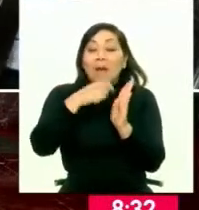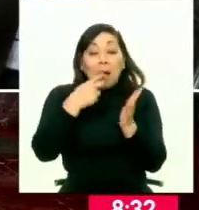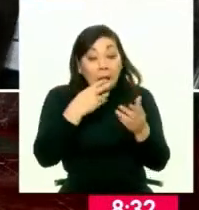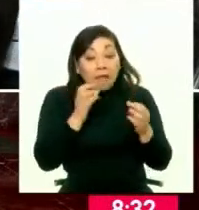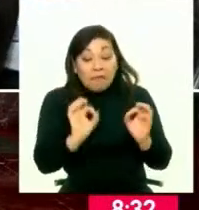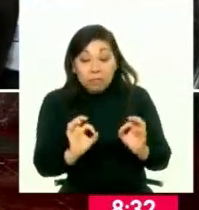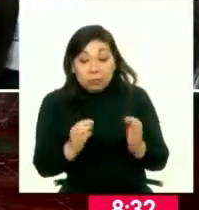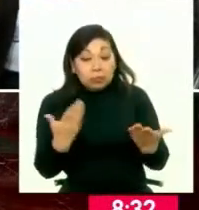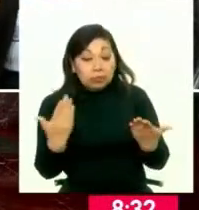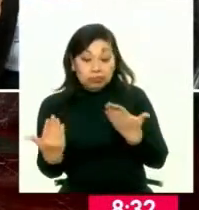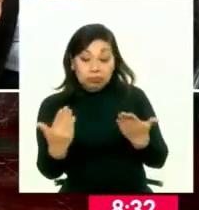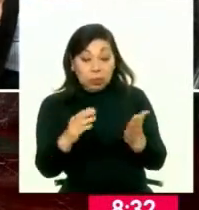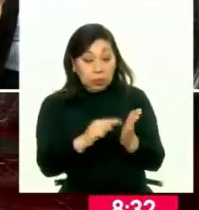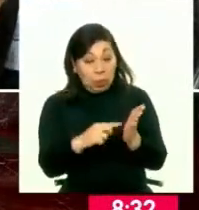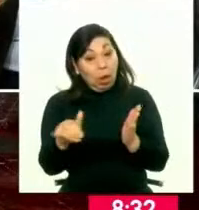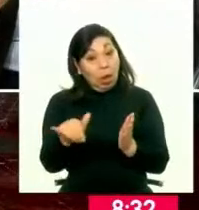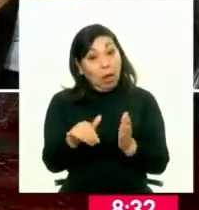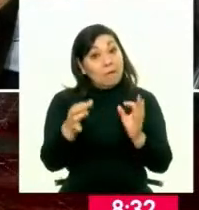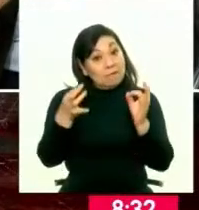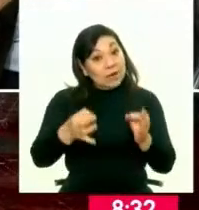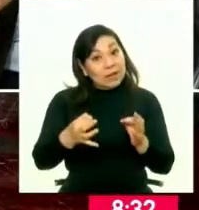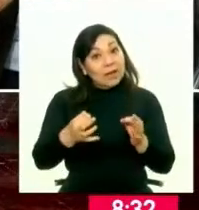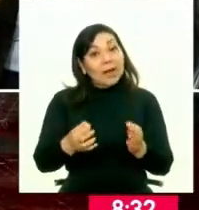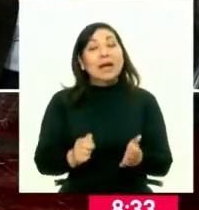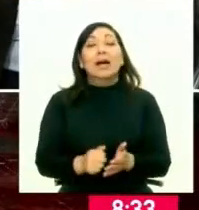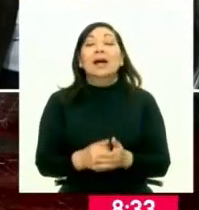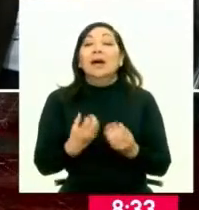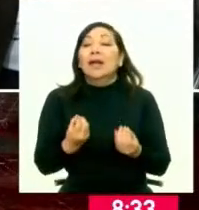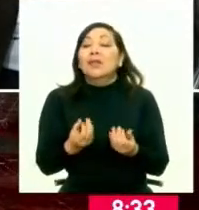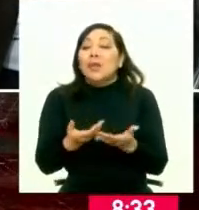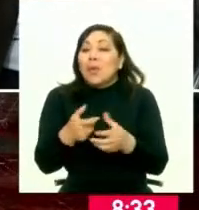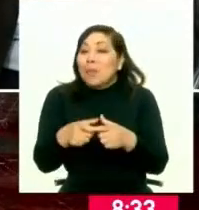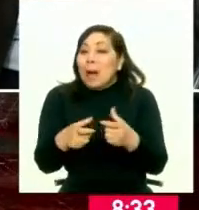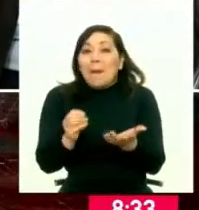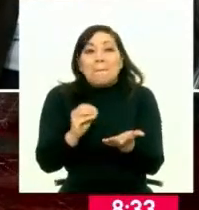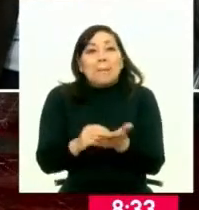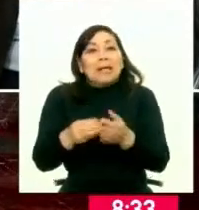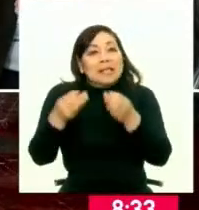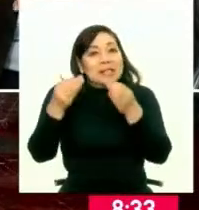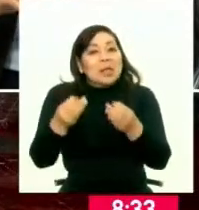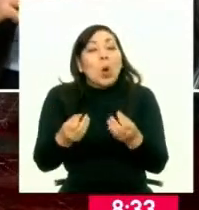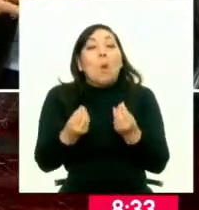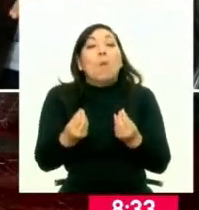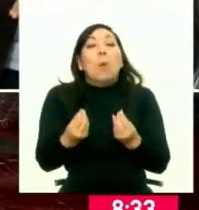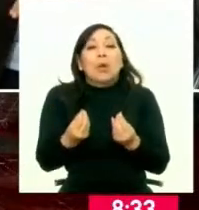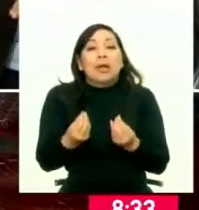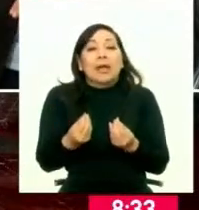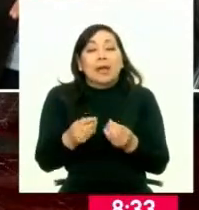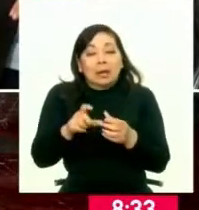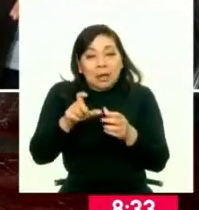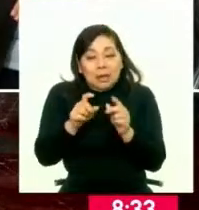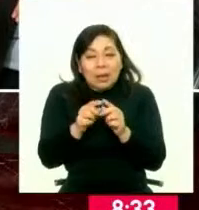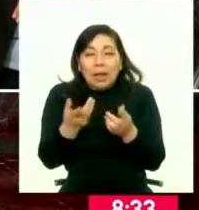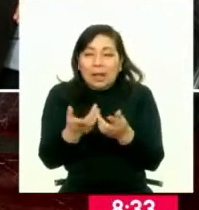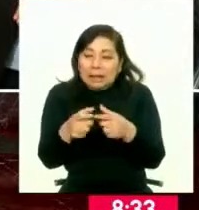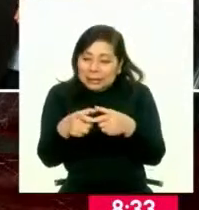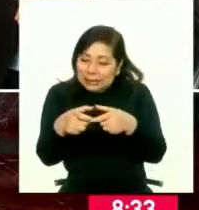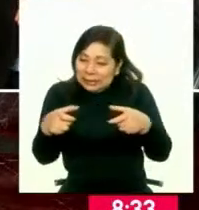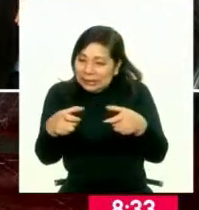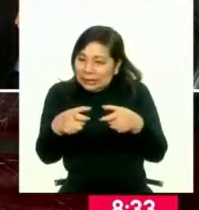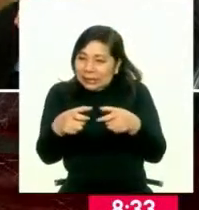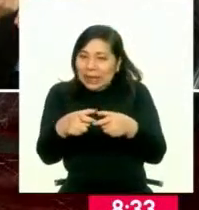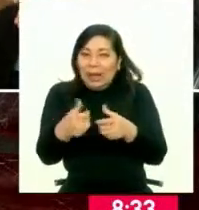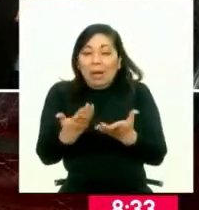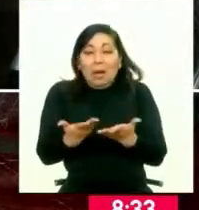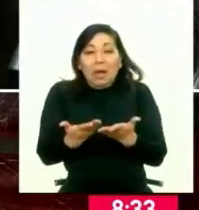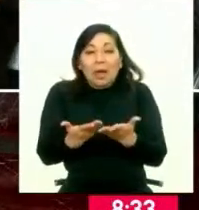verificar otras firmas digitales. Pero, sobre todo, es un documento mucho más seguro, un policarbonato, que incluso tiene una antena, que permite que este